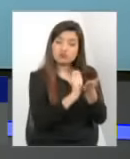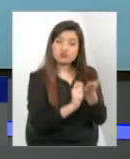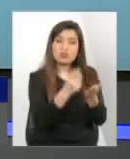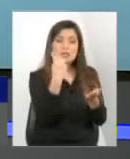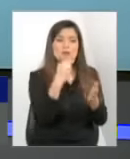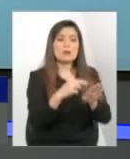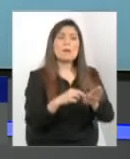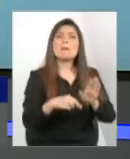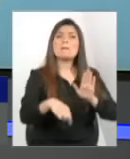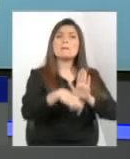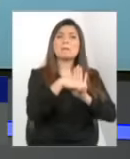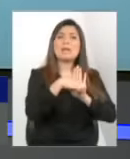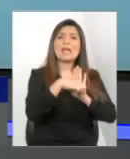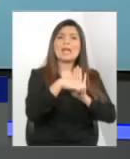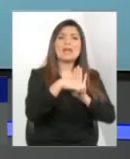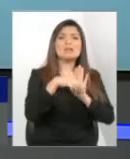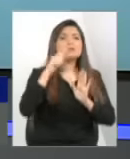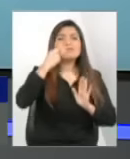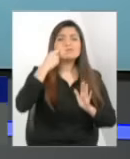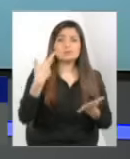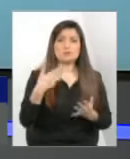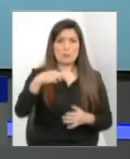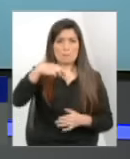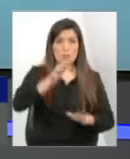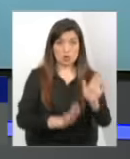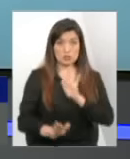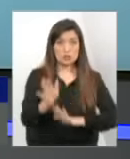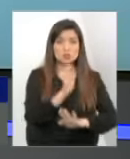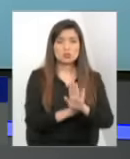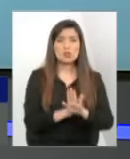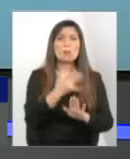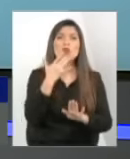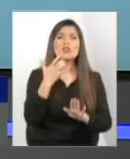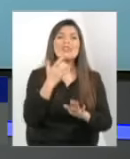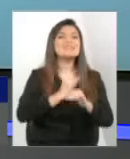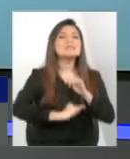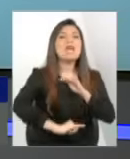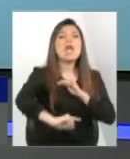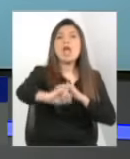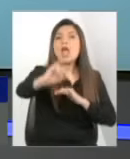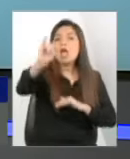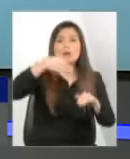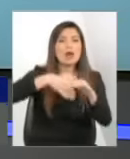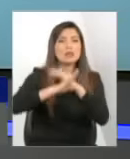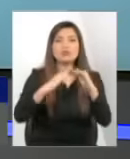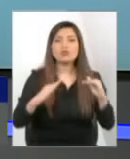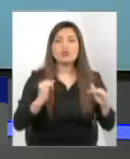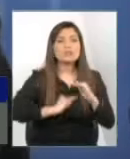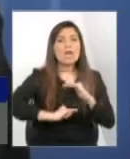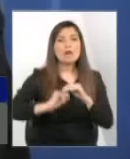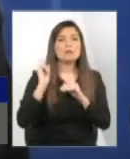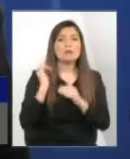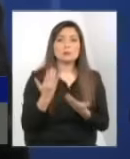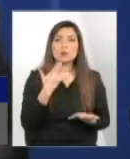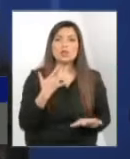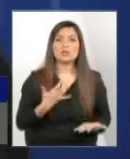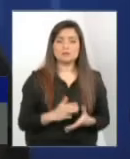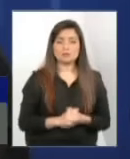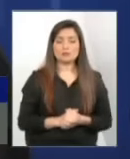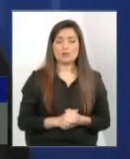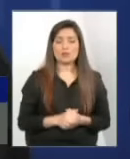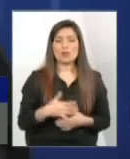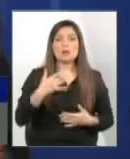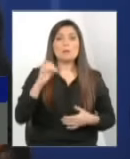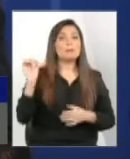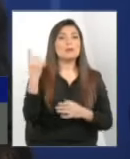un niño en protección? ¿Y por qué estos niños se eternizan adentro? Escualmente voy a explicar por qué llegan los